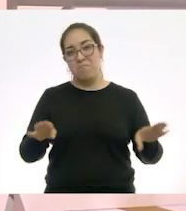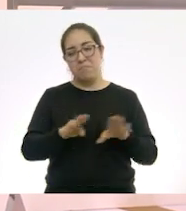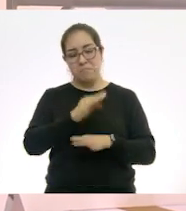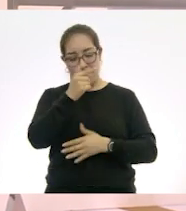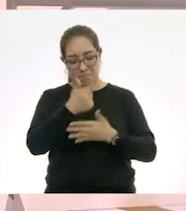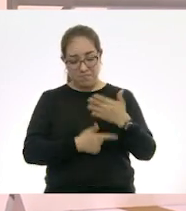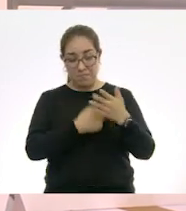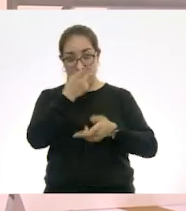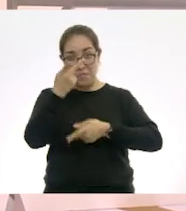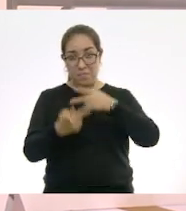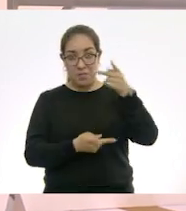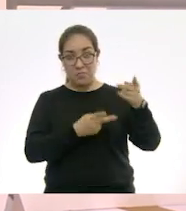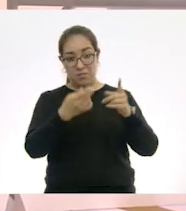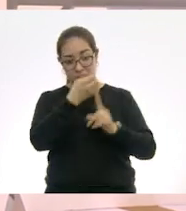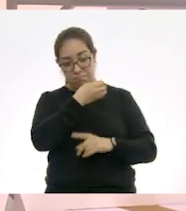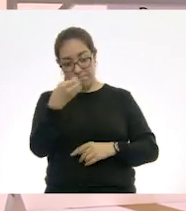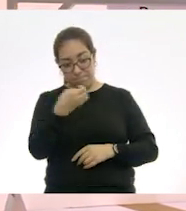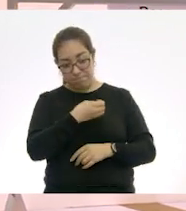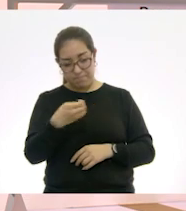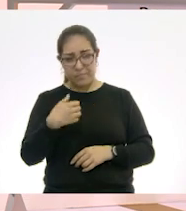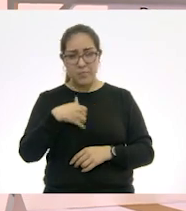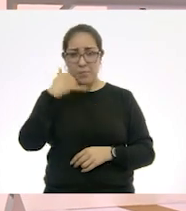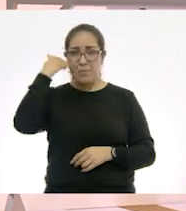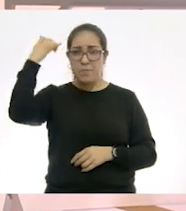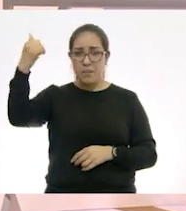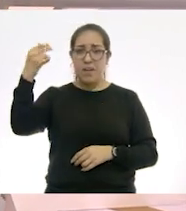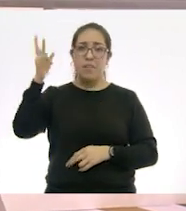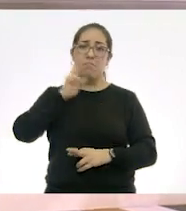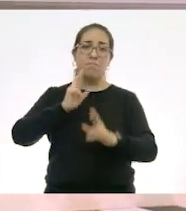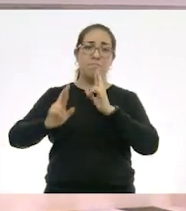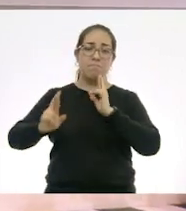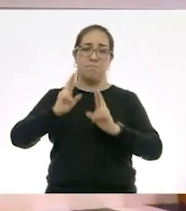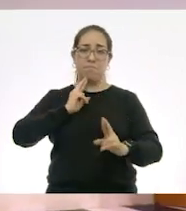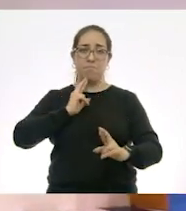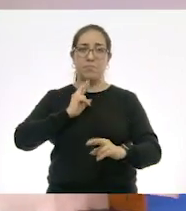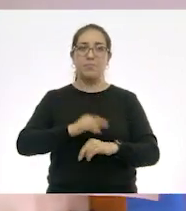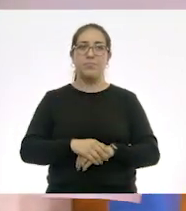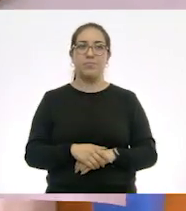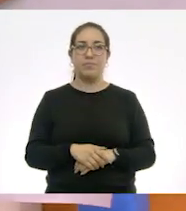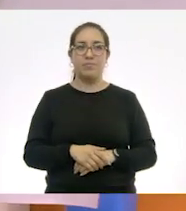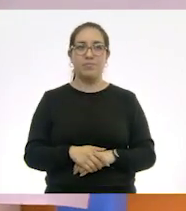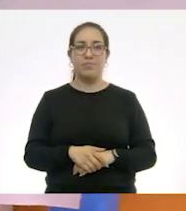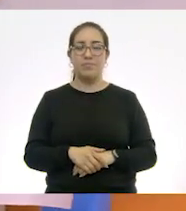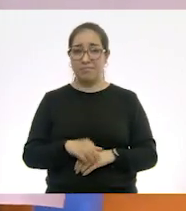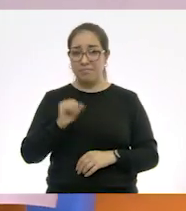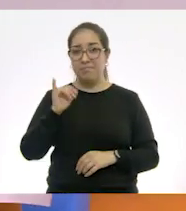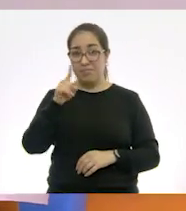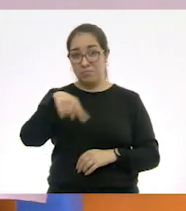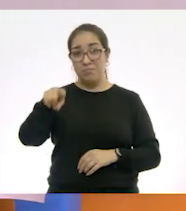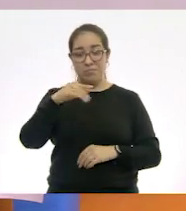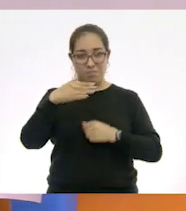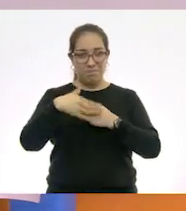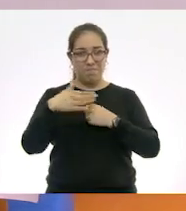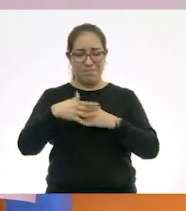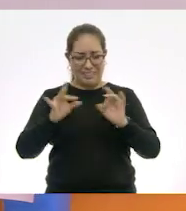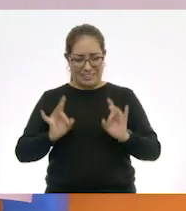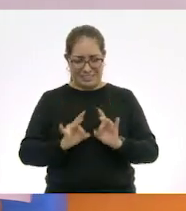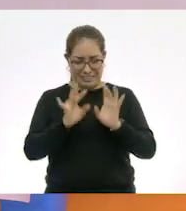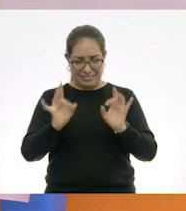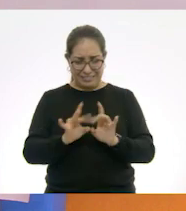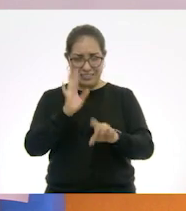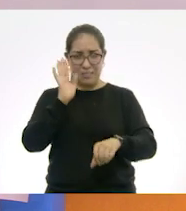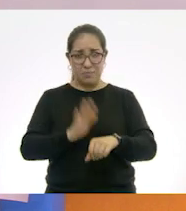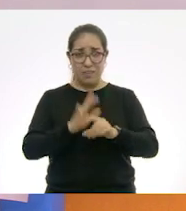que tengo y entonces hablar y pedir que me las respondan. Mira qué interesante. Sí, te van a surgir más preguntas y las tienes que